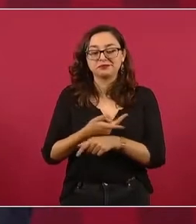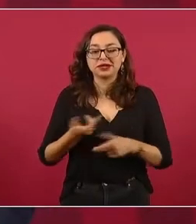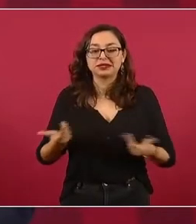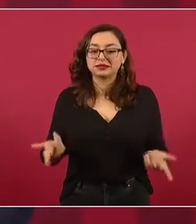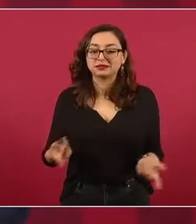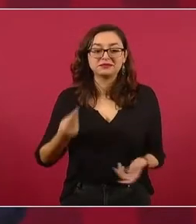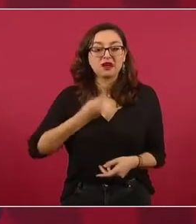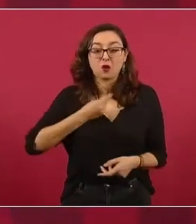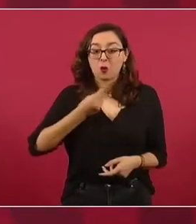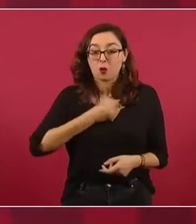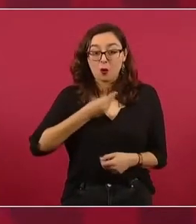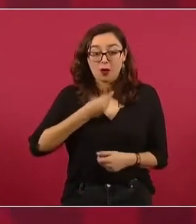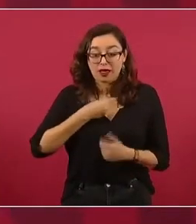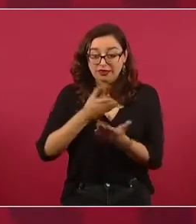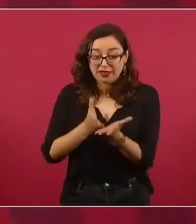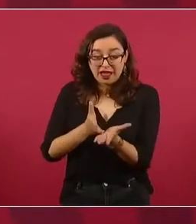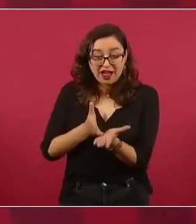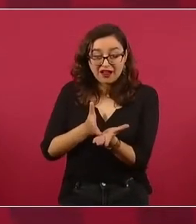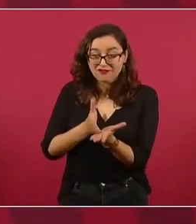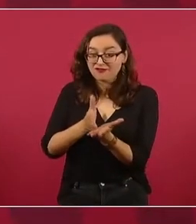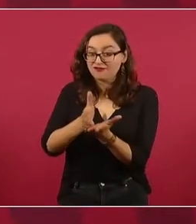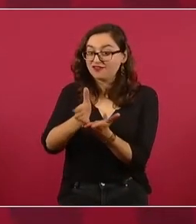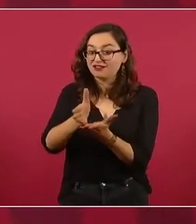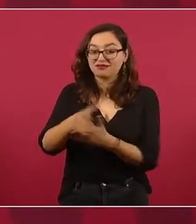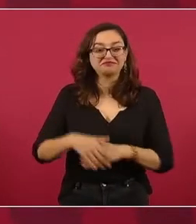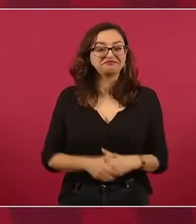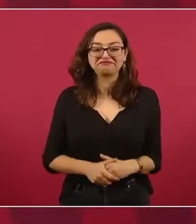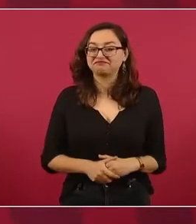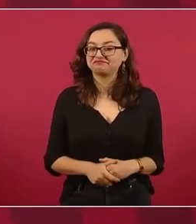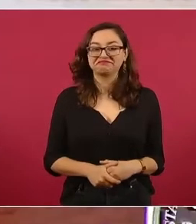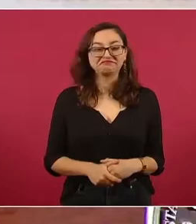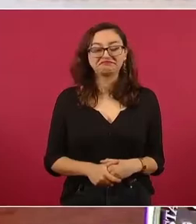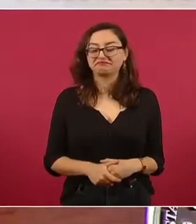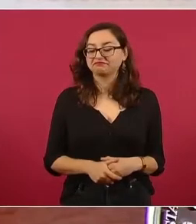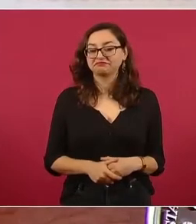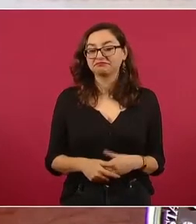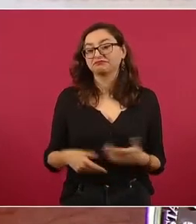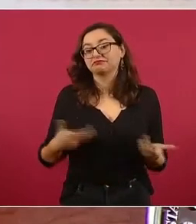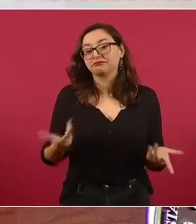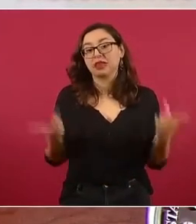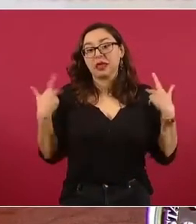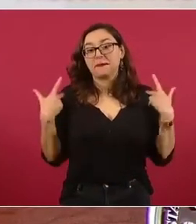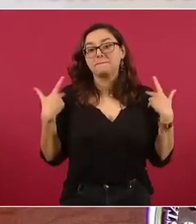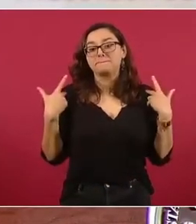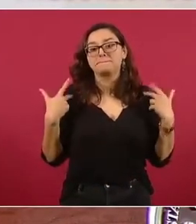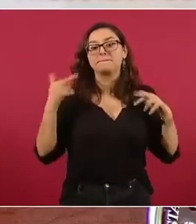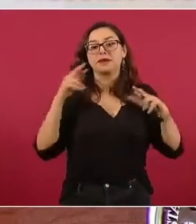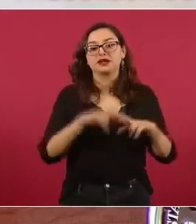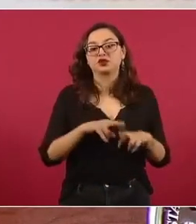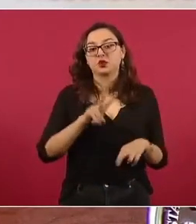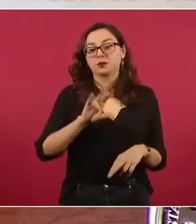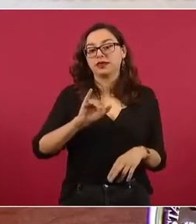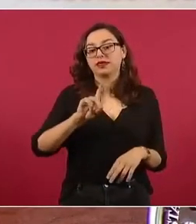su compañero Videgaray lo invita y se mete al gobierno gobierno,